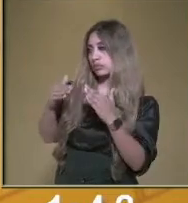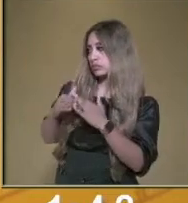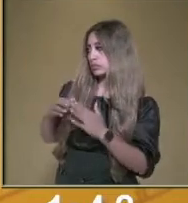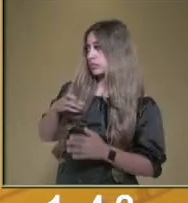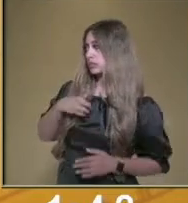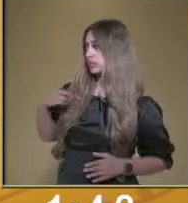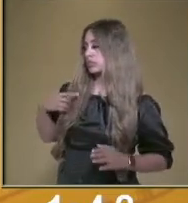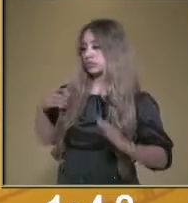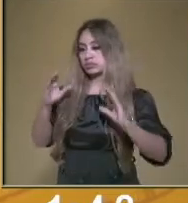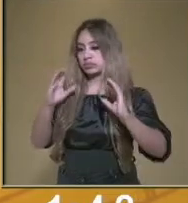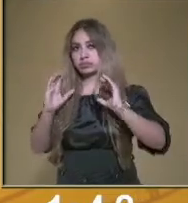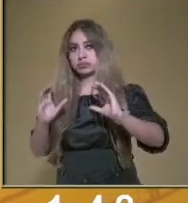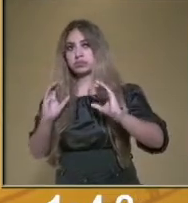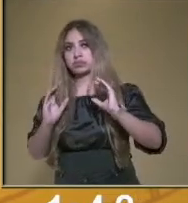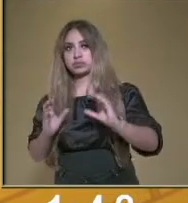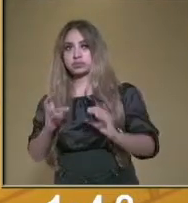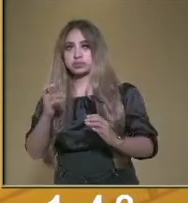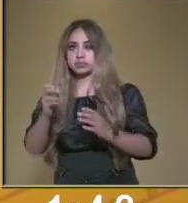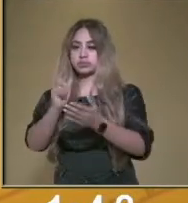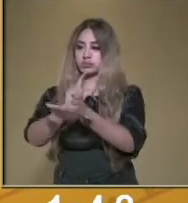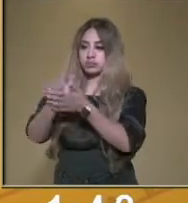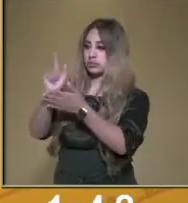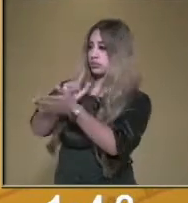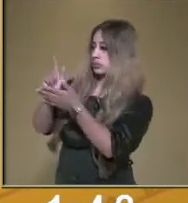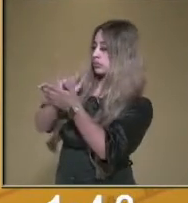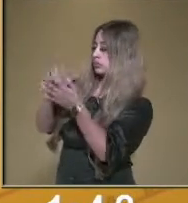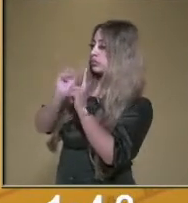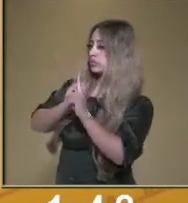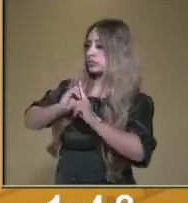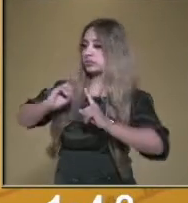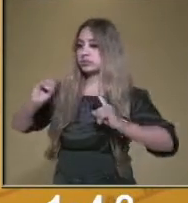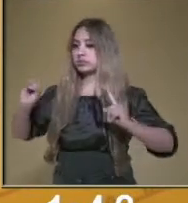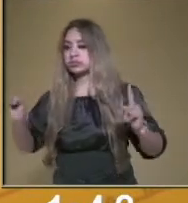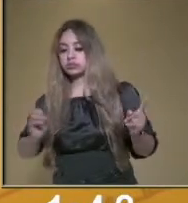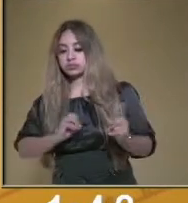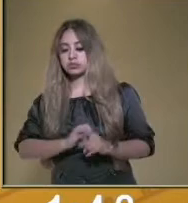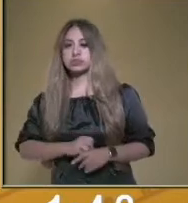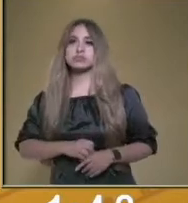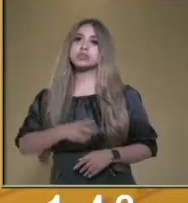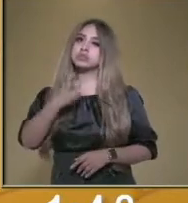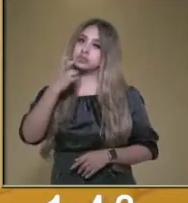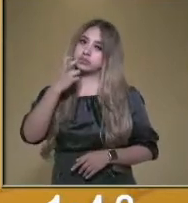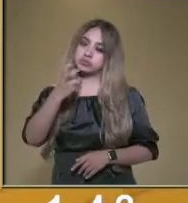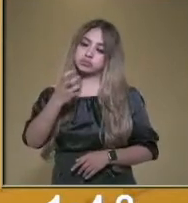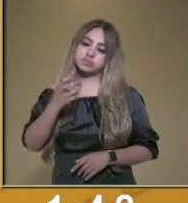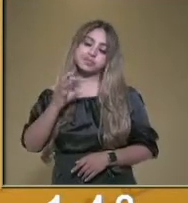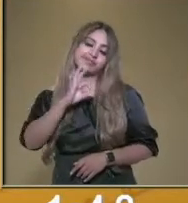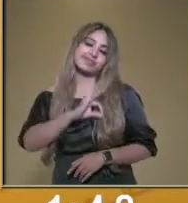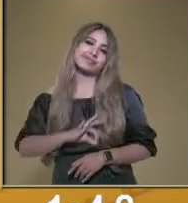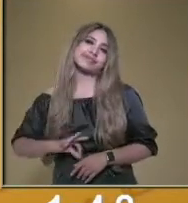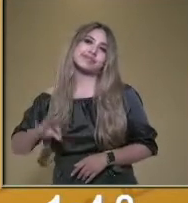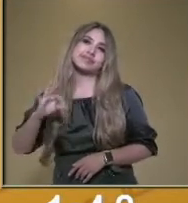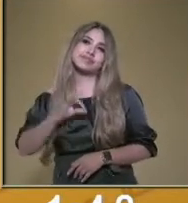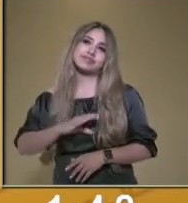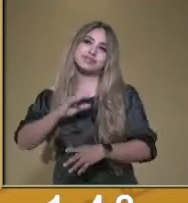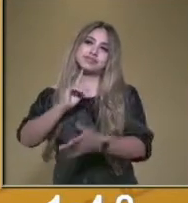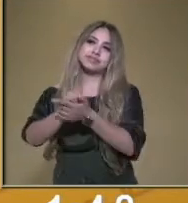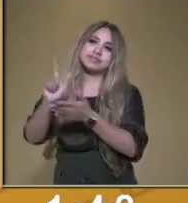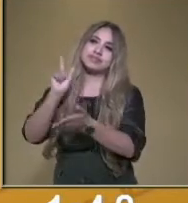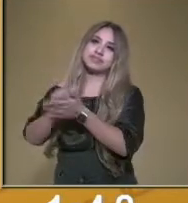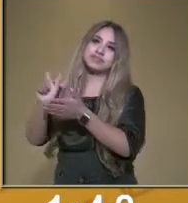su entorno, limpiarlo, ordenarlo. Y van a ver que van a ser muy felices, muy limpios.